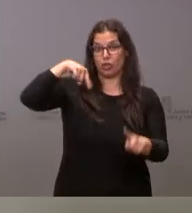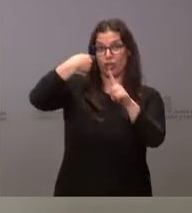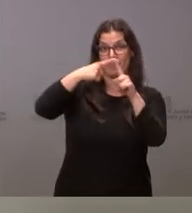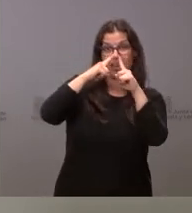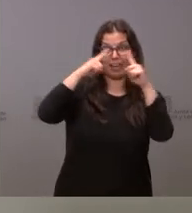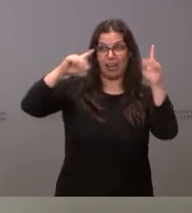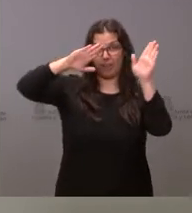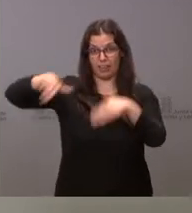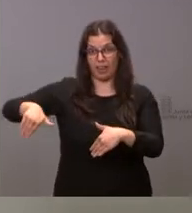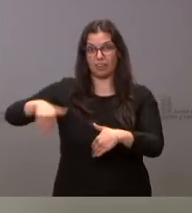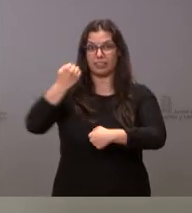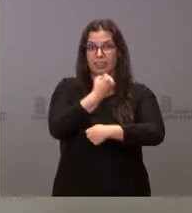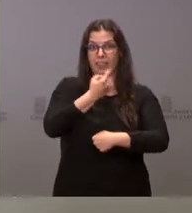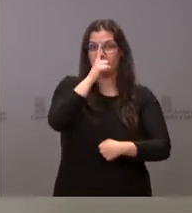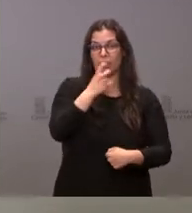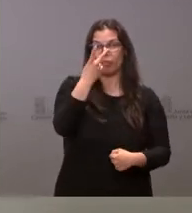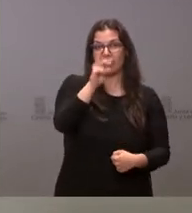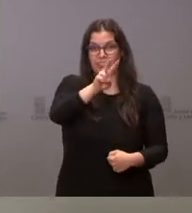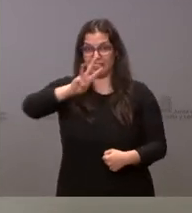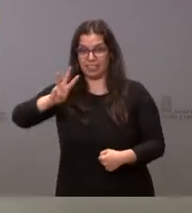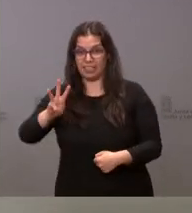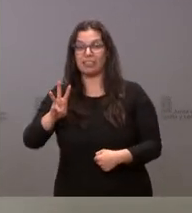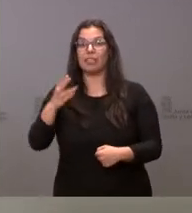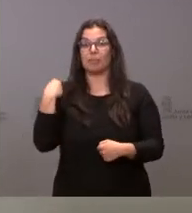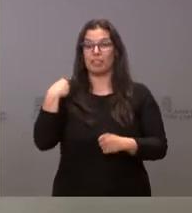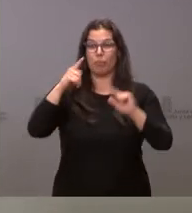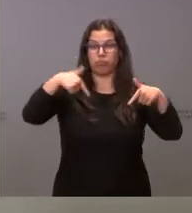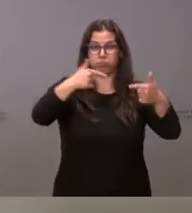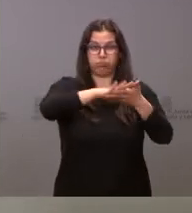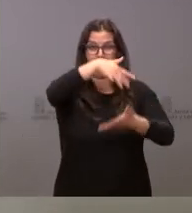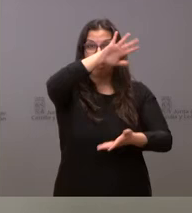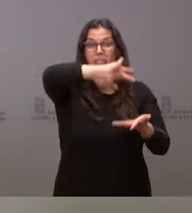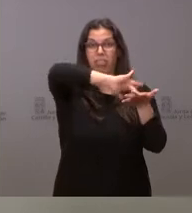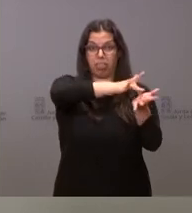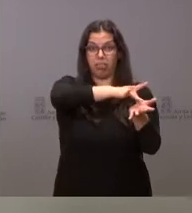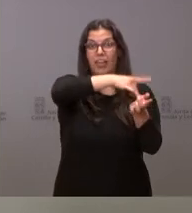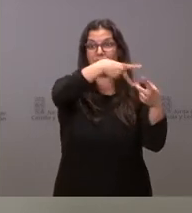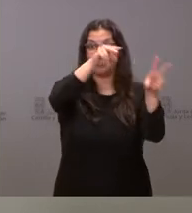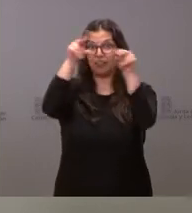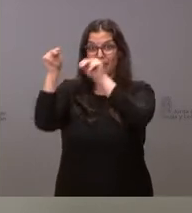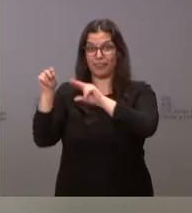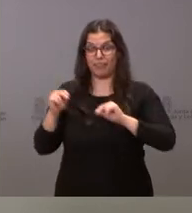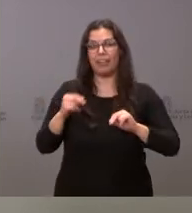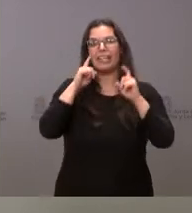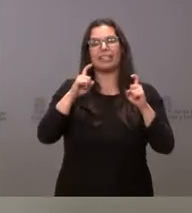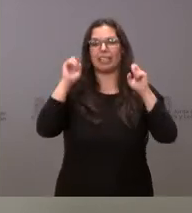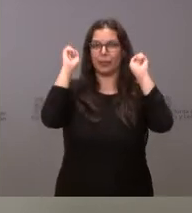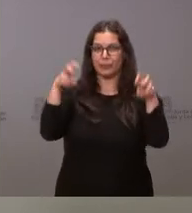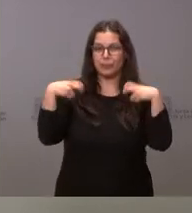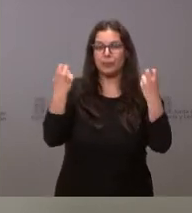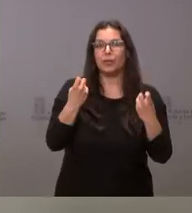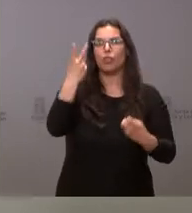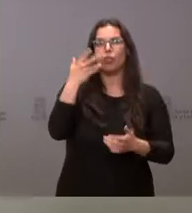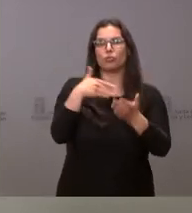a través de este programa de cierre de escombreras, se haya concluido la restauración de más de 2.500